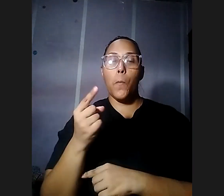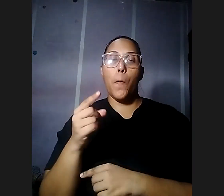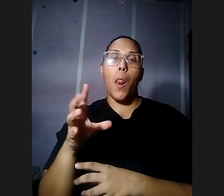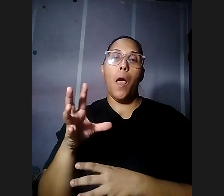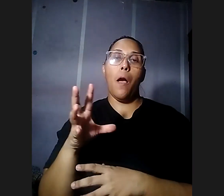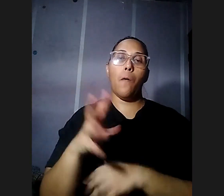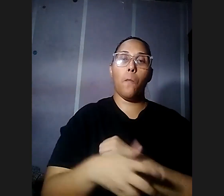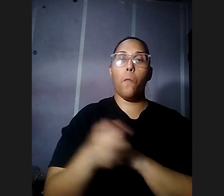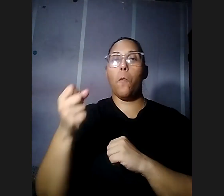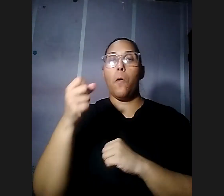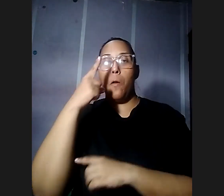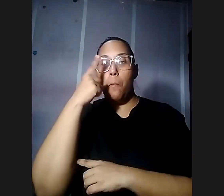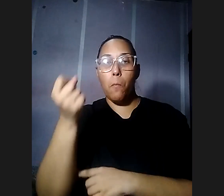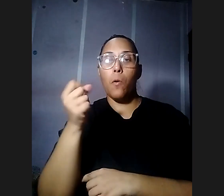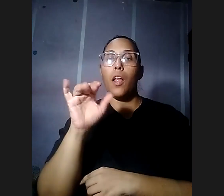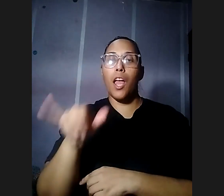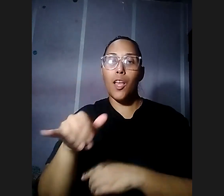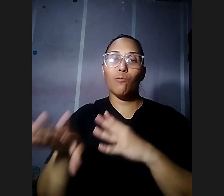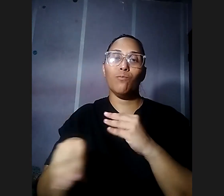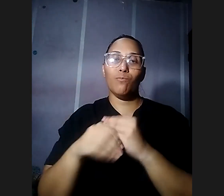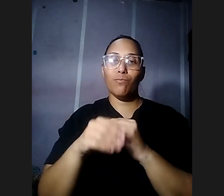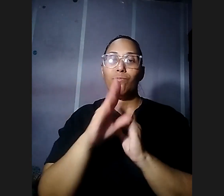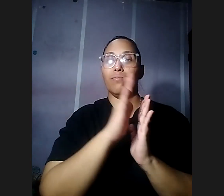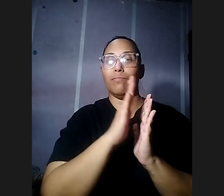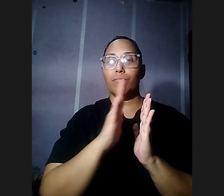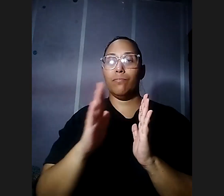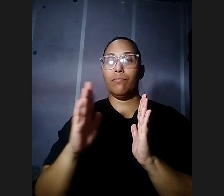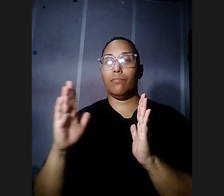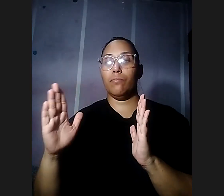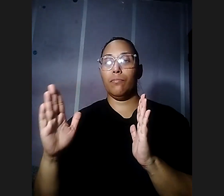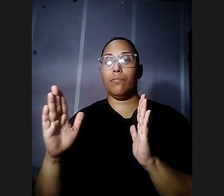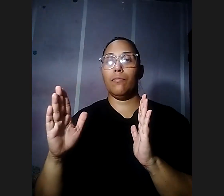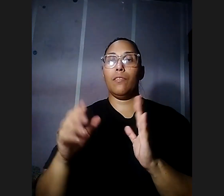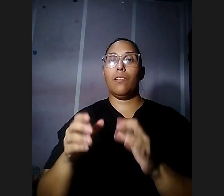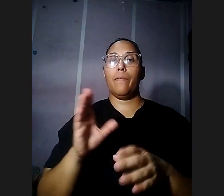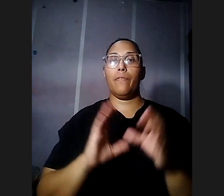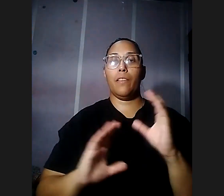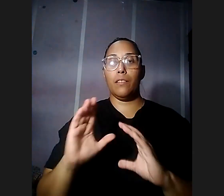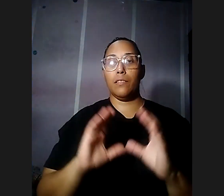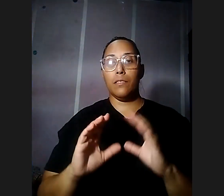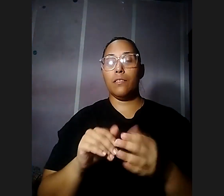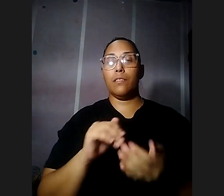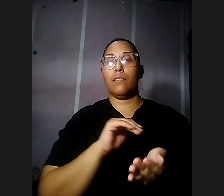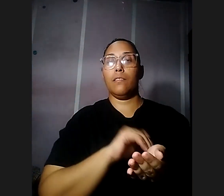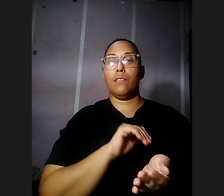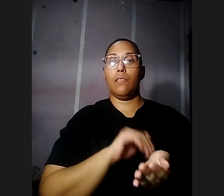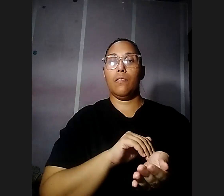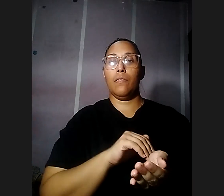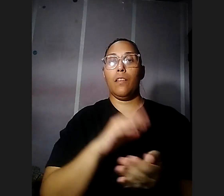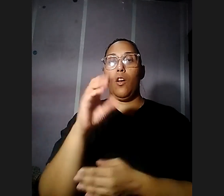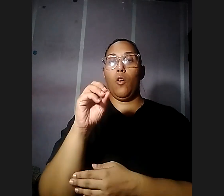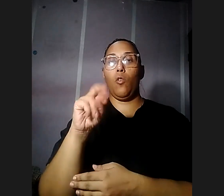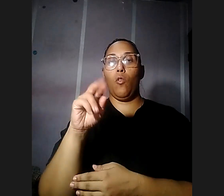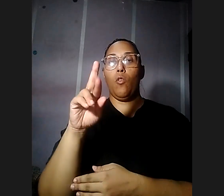memoria ahí está complementada con la biblioteca en la con la colección en la biblioteca Conrado Asenjo